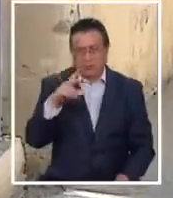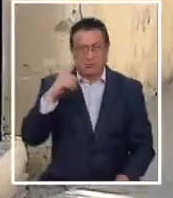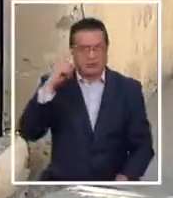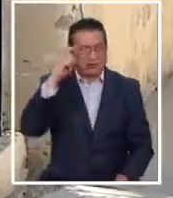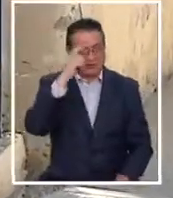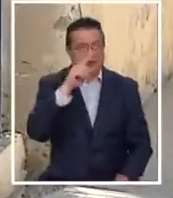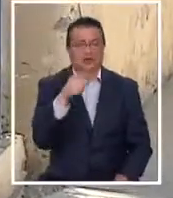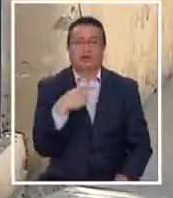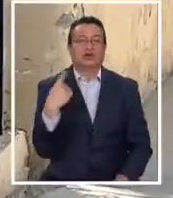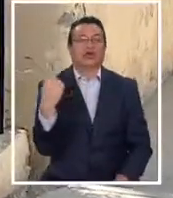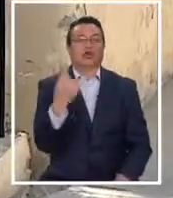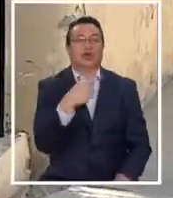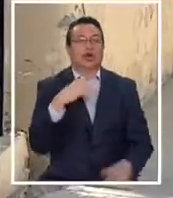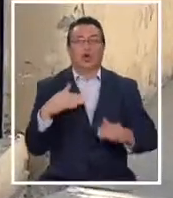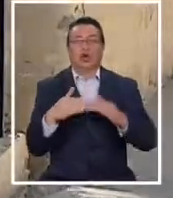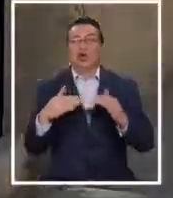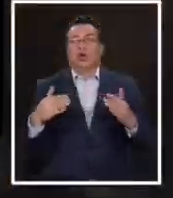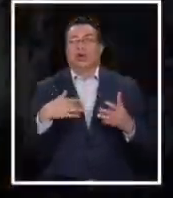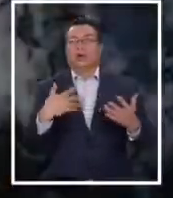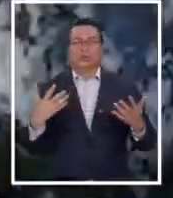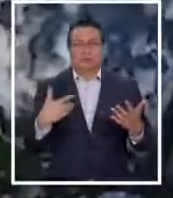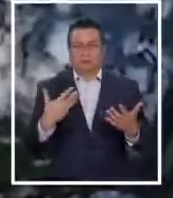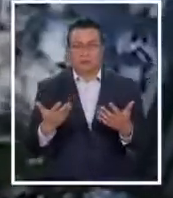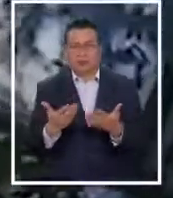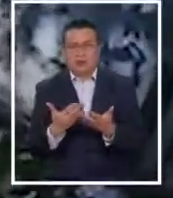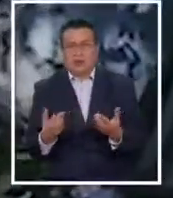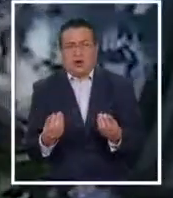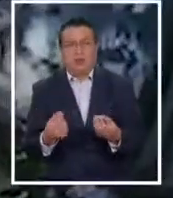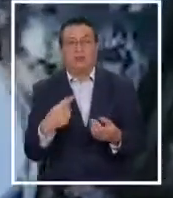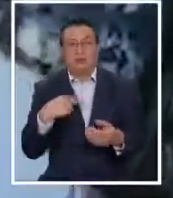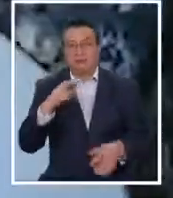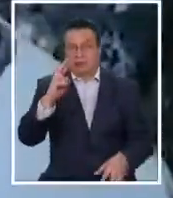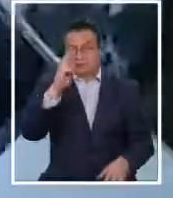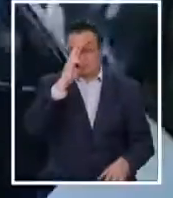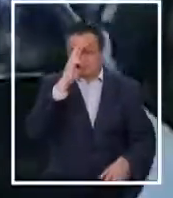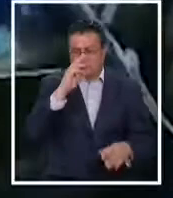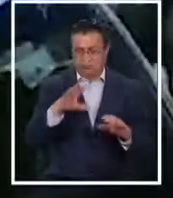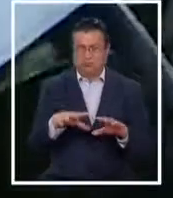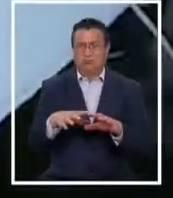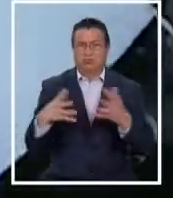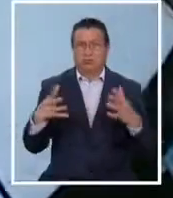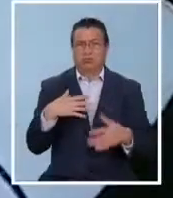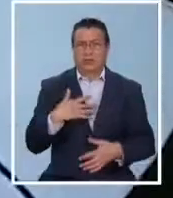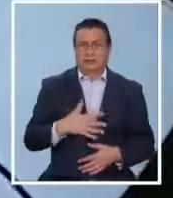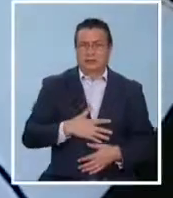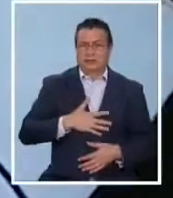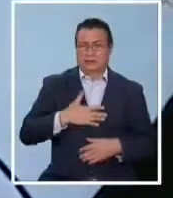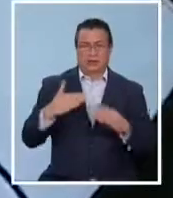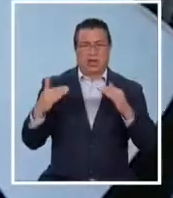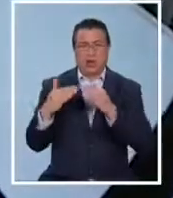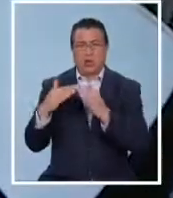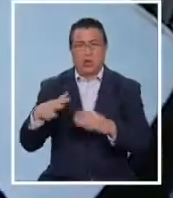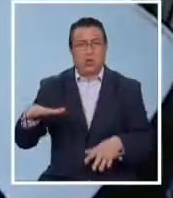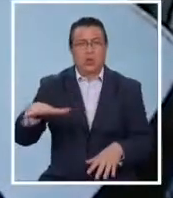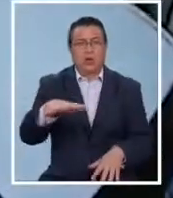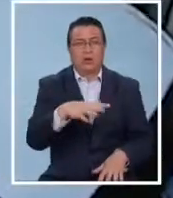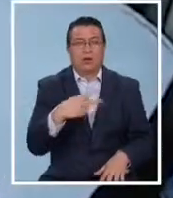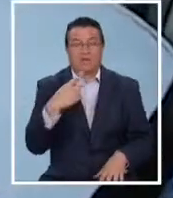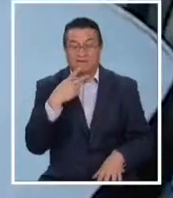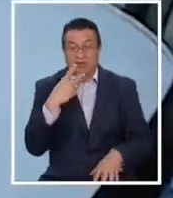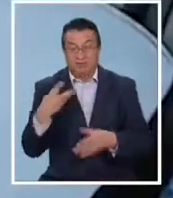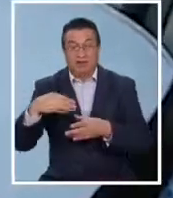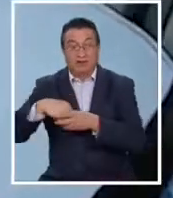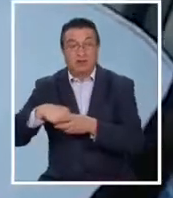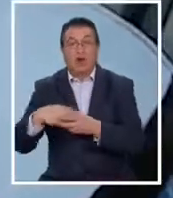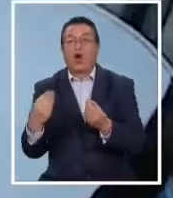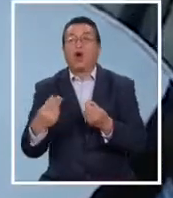complejo y que a todos nos ha tenido igual así como la certidumbre. Raro, desconcertante e insólito. La sensación es la misma como un residente permite